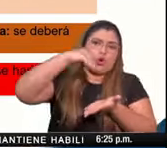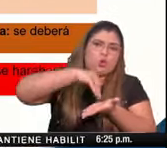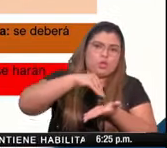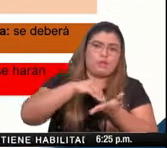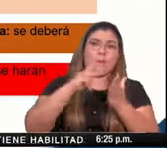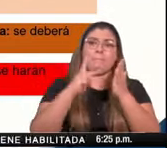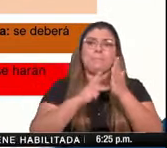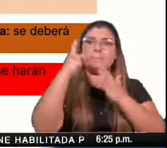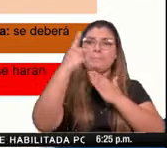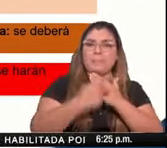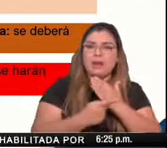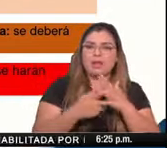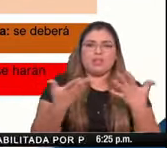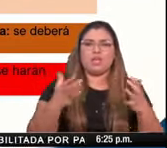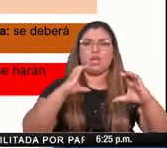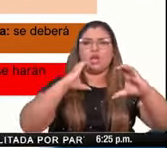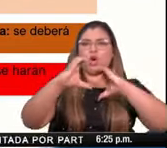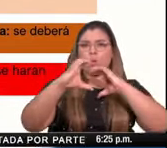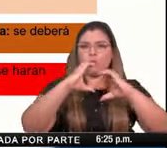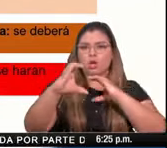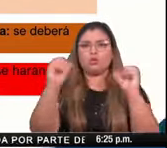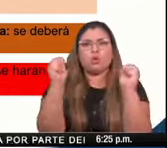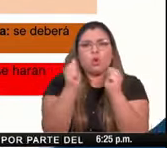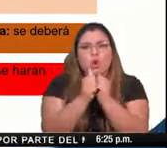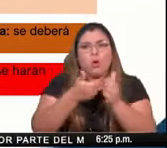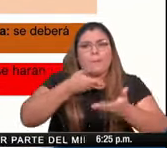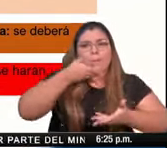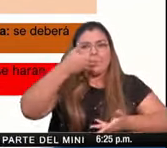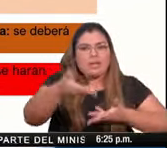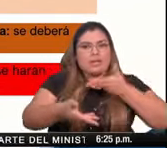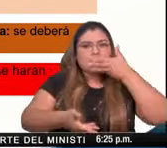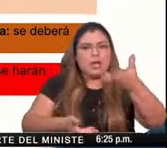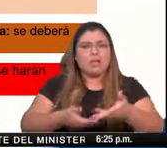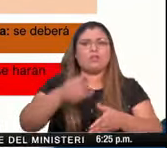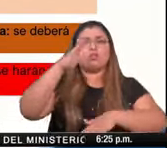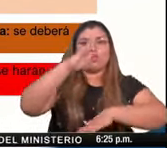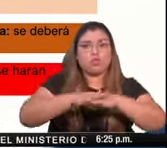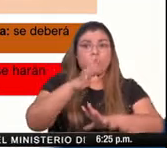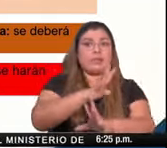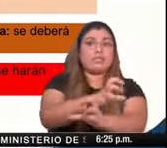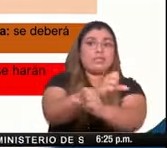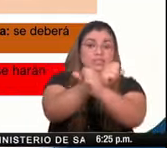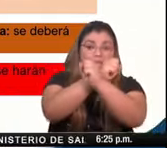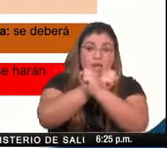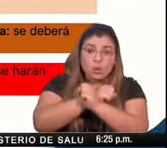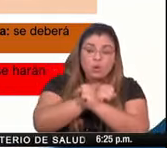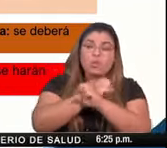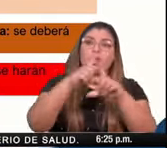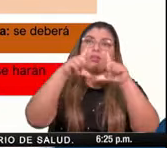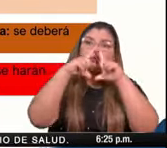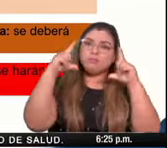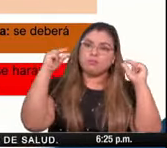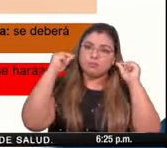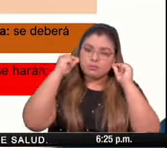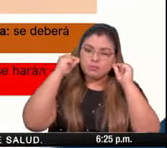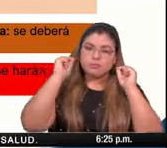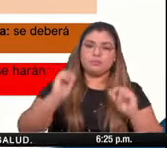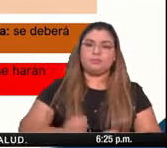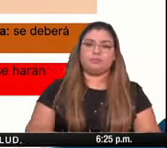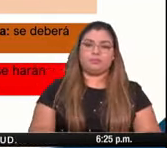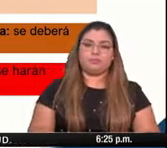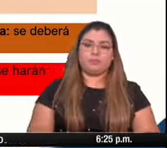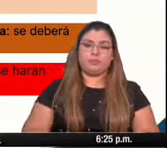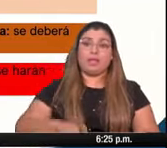de comunicación con mensajes agresivos sobre medidas de bioseguridad y necesidad y la